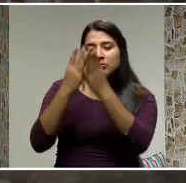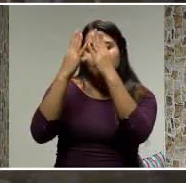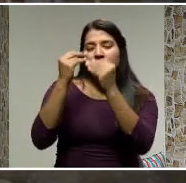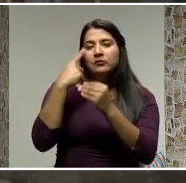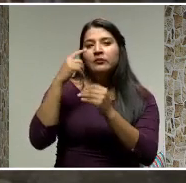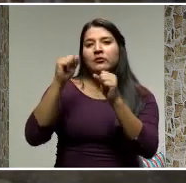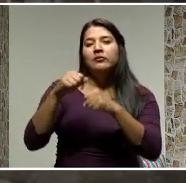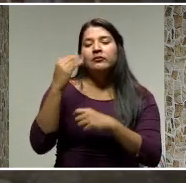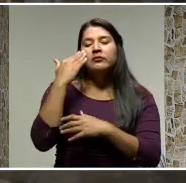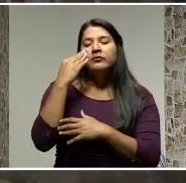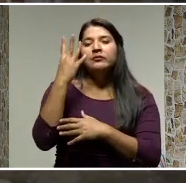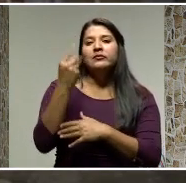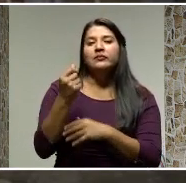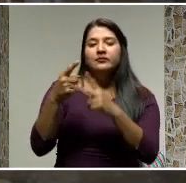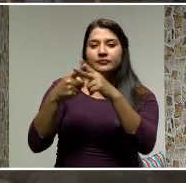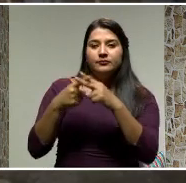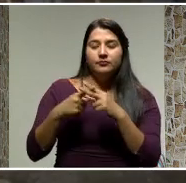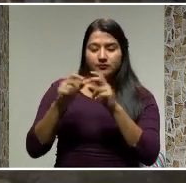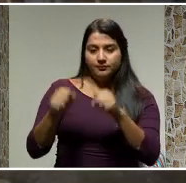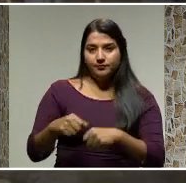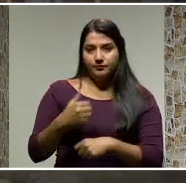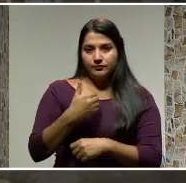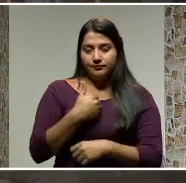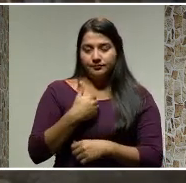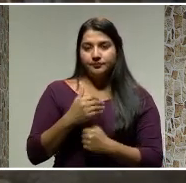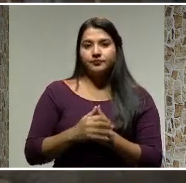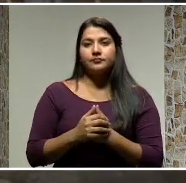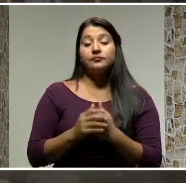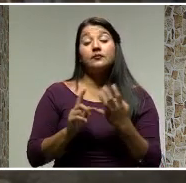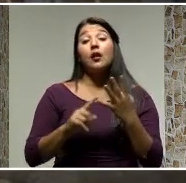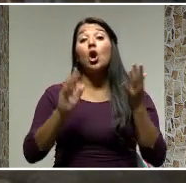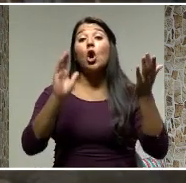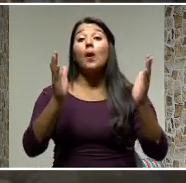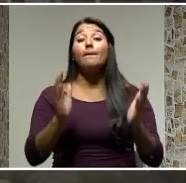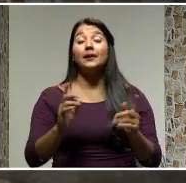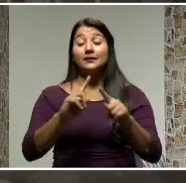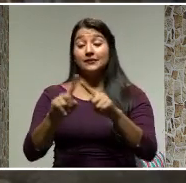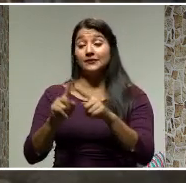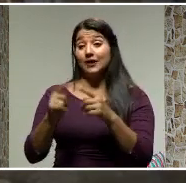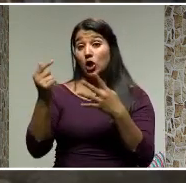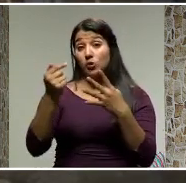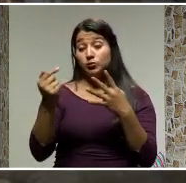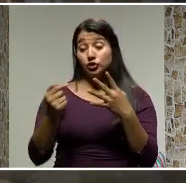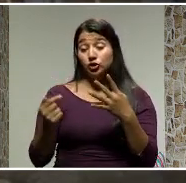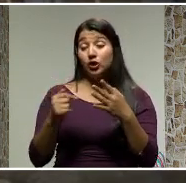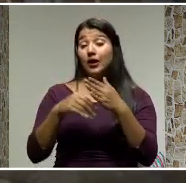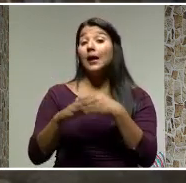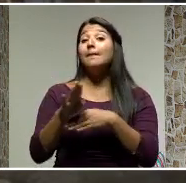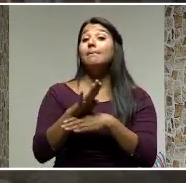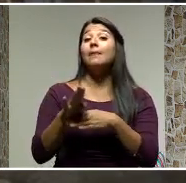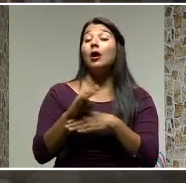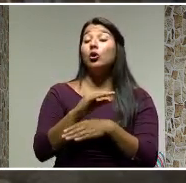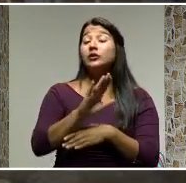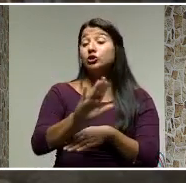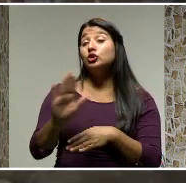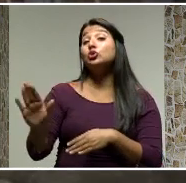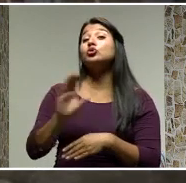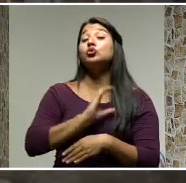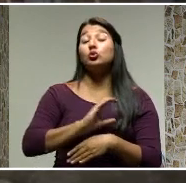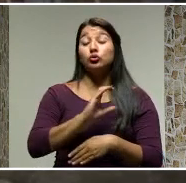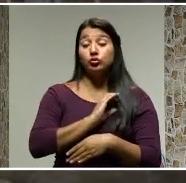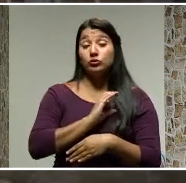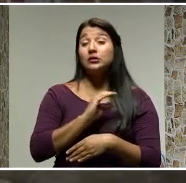monto aproximado del crédito que se le puede otorgar. Compare diferentes opciones financieras y las condiciones crediticias.